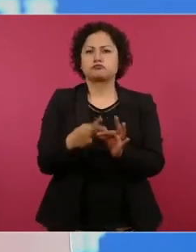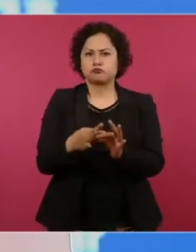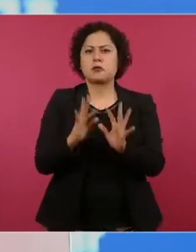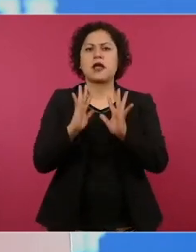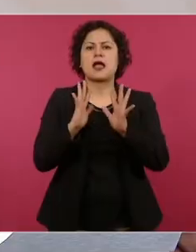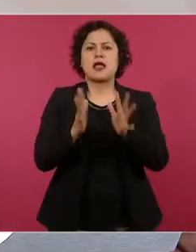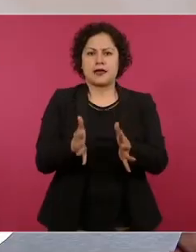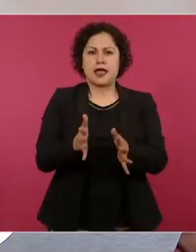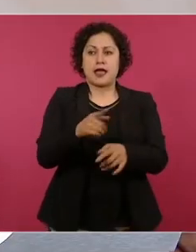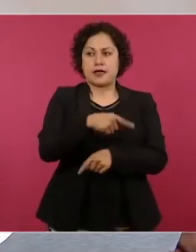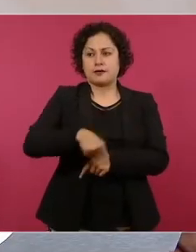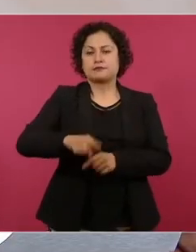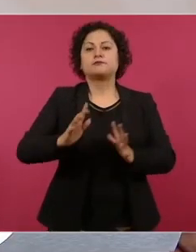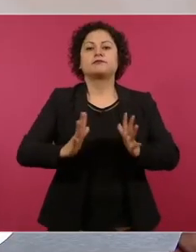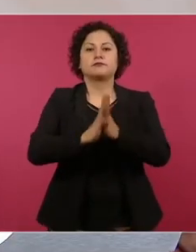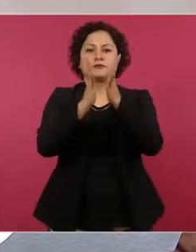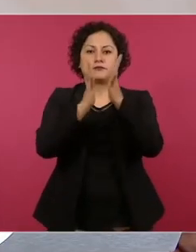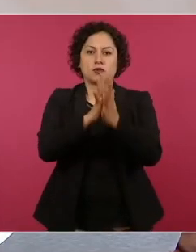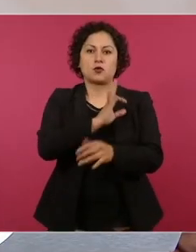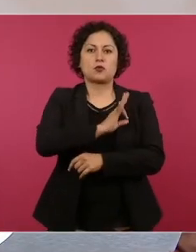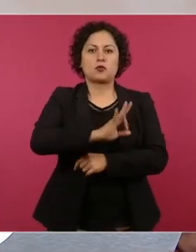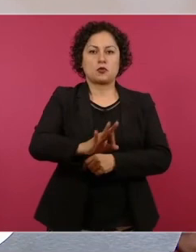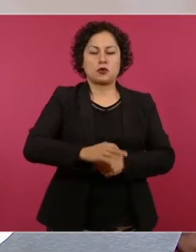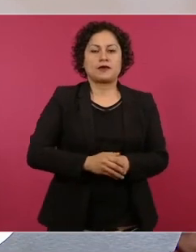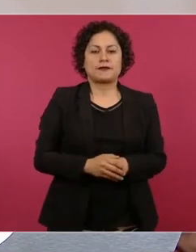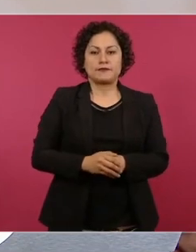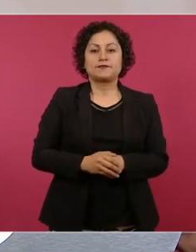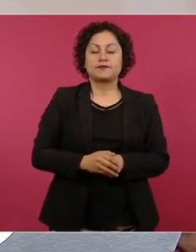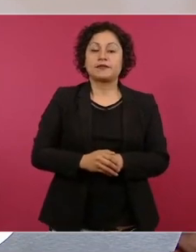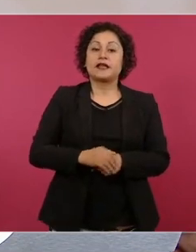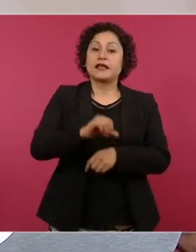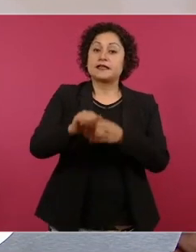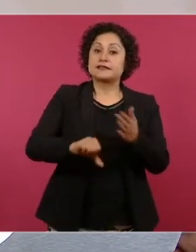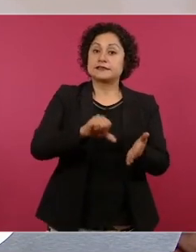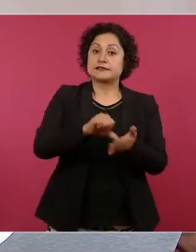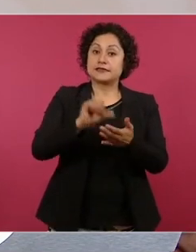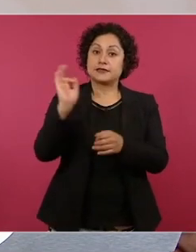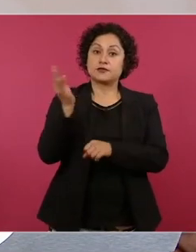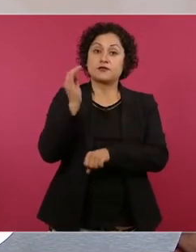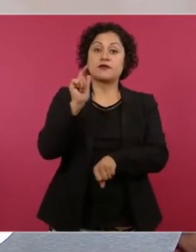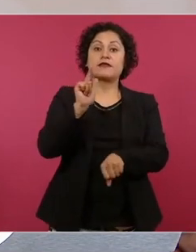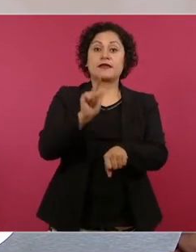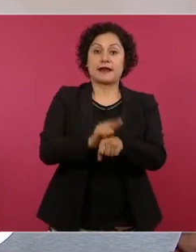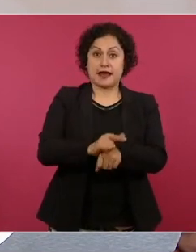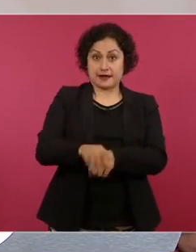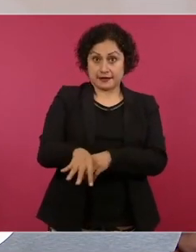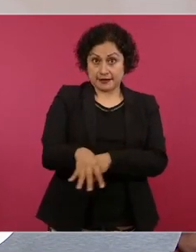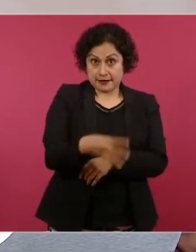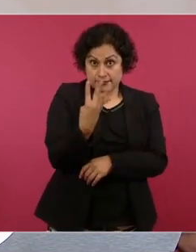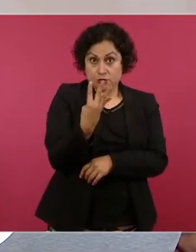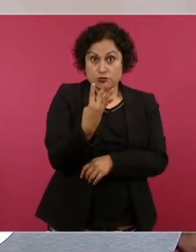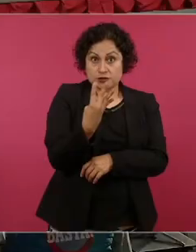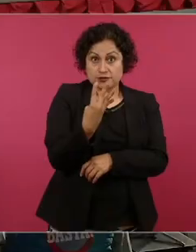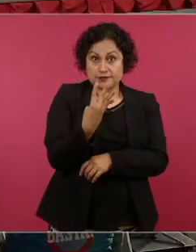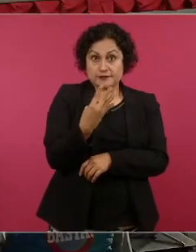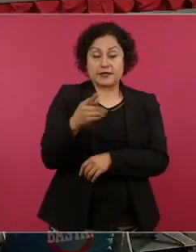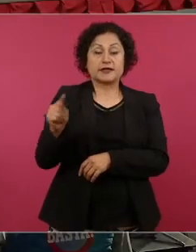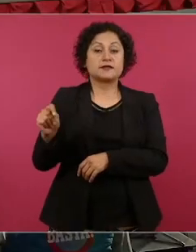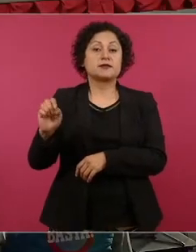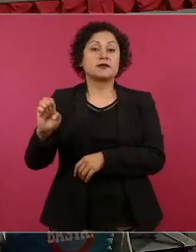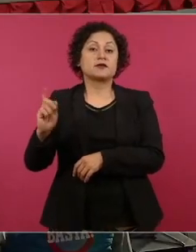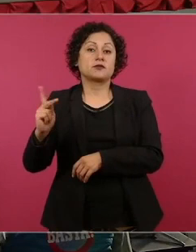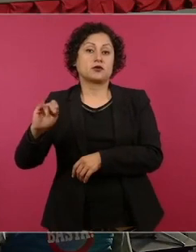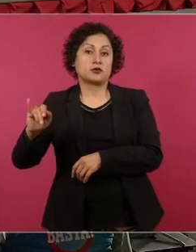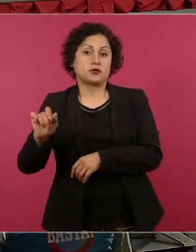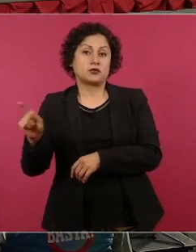electoral. En el caso de los 14 centros federales, para cumplir con la sentencia del Tribunal Electoral, el 12 de